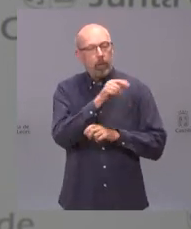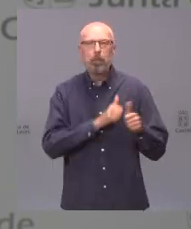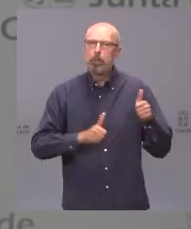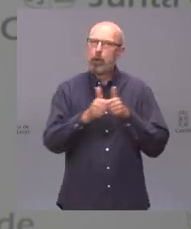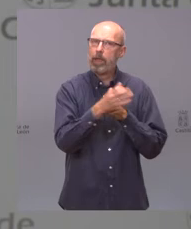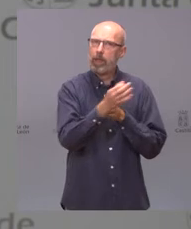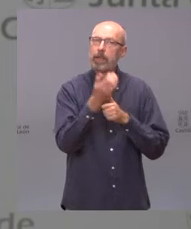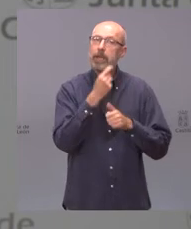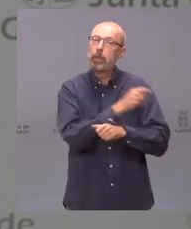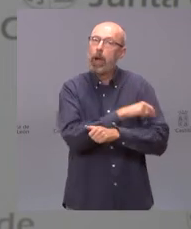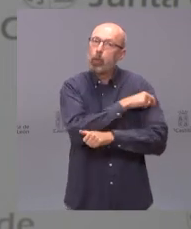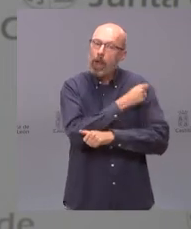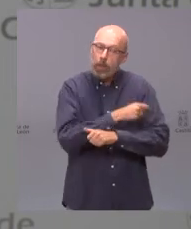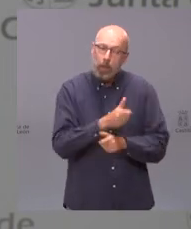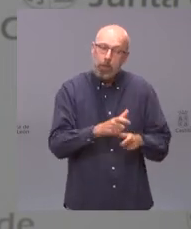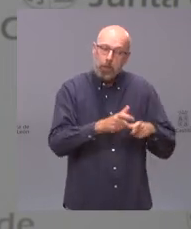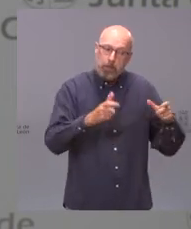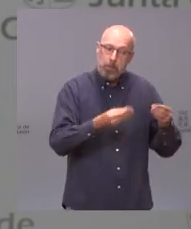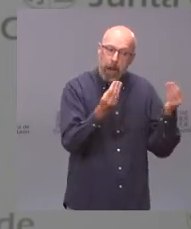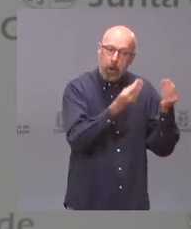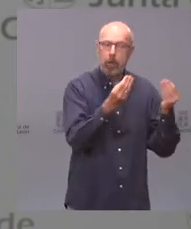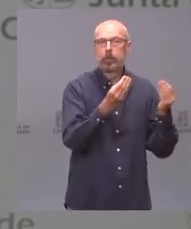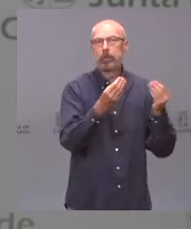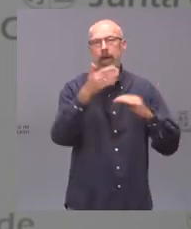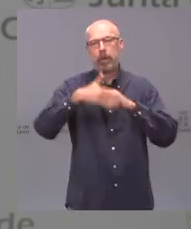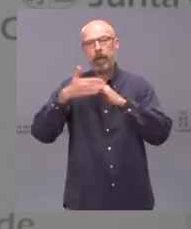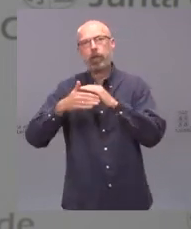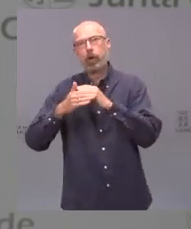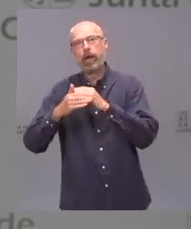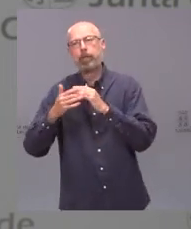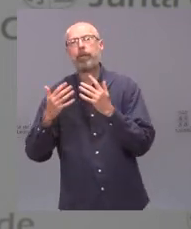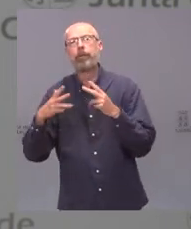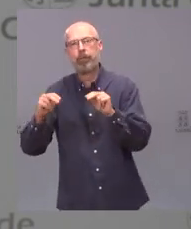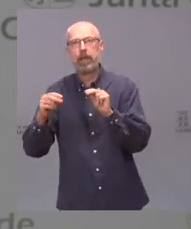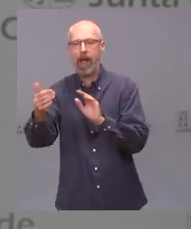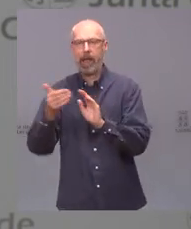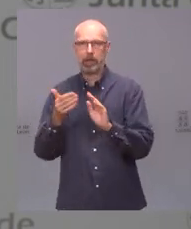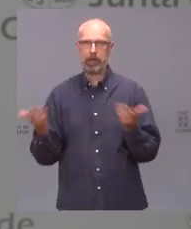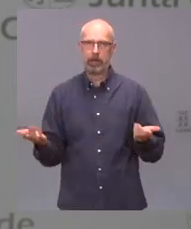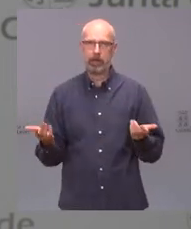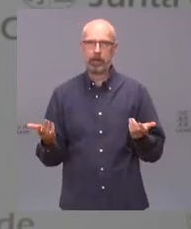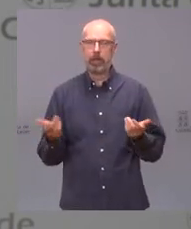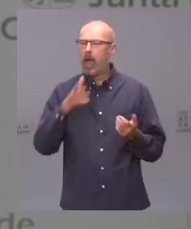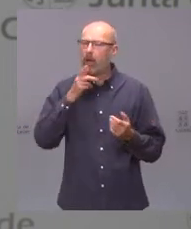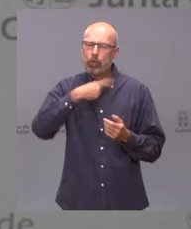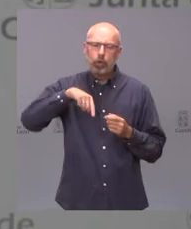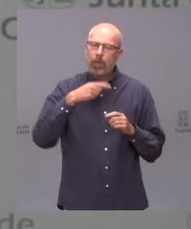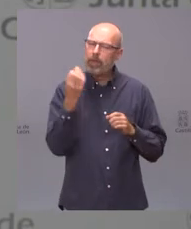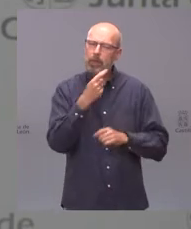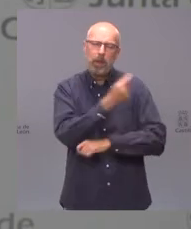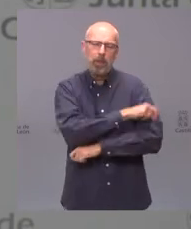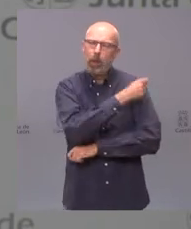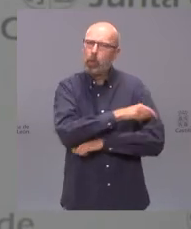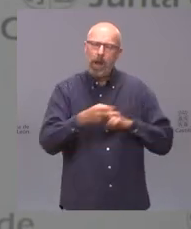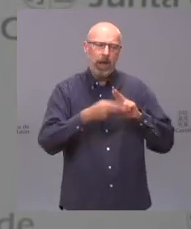restricciones y la mirada puesta en nuestro país tiene que ser a más vacunas más vacunas y más vacunas y el ritmo máximo al que se pueda